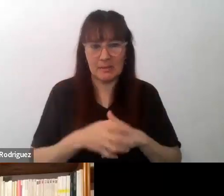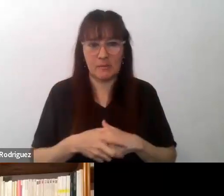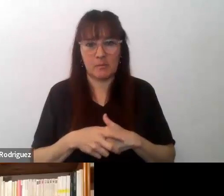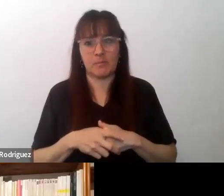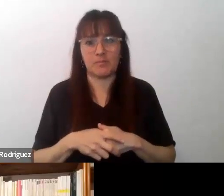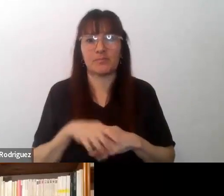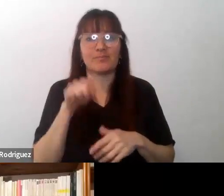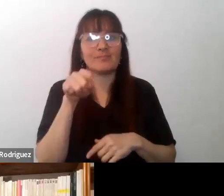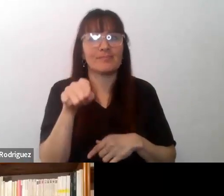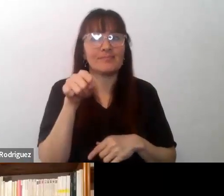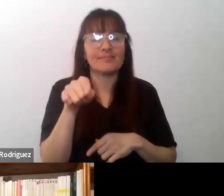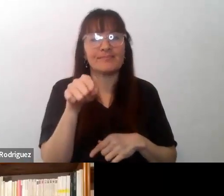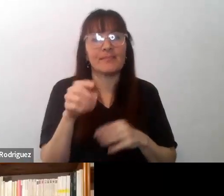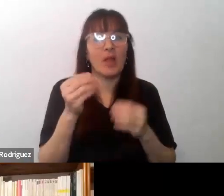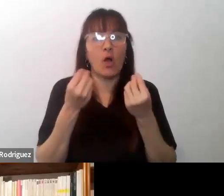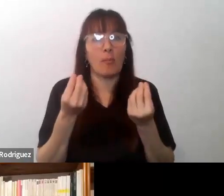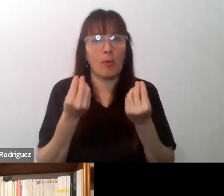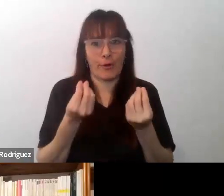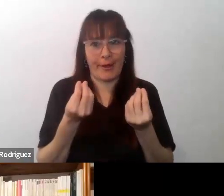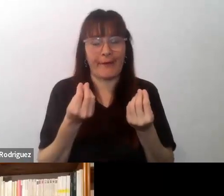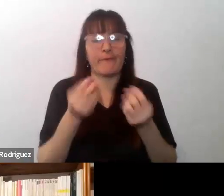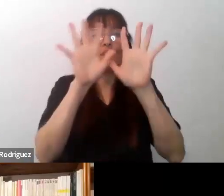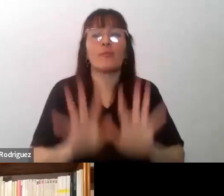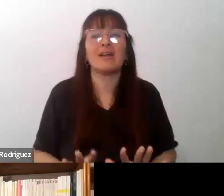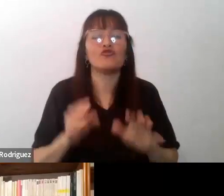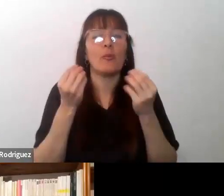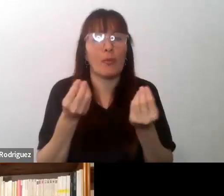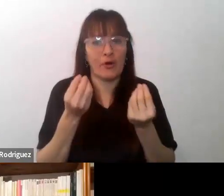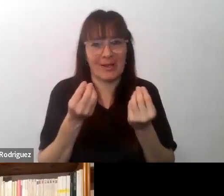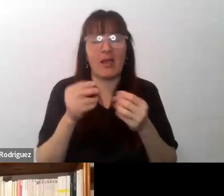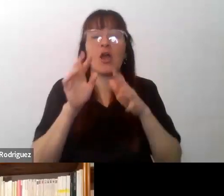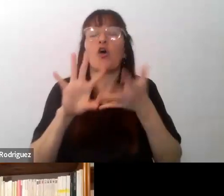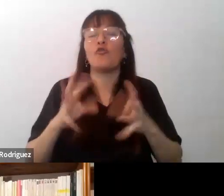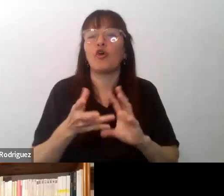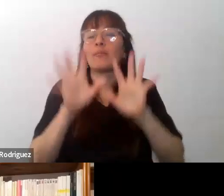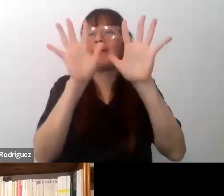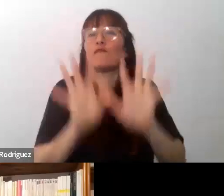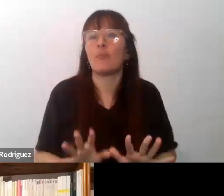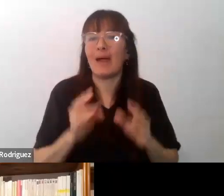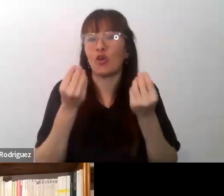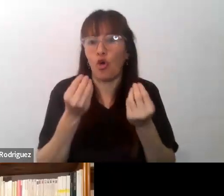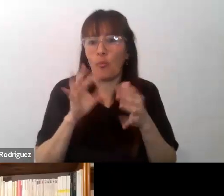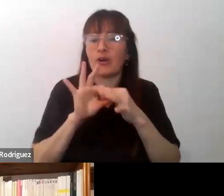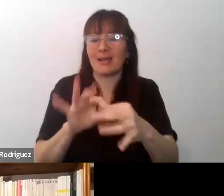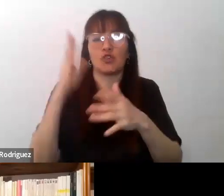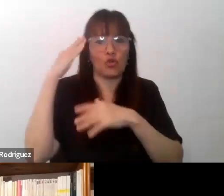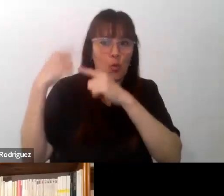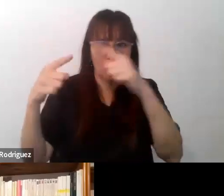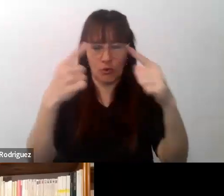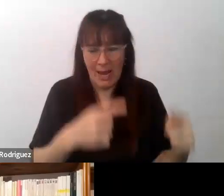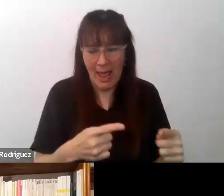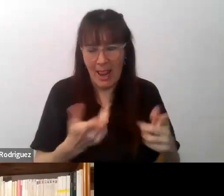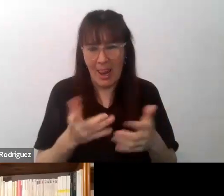eso era porque es pertinente formar entonces ahora cómo formar a lo intercultural y qué lugar ocupa lo